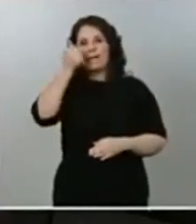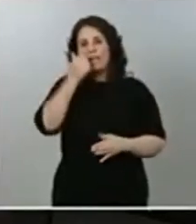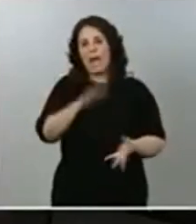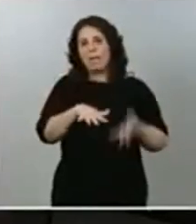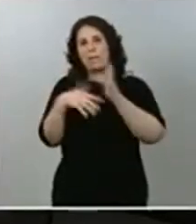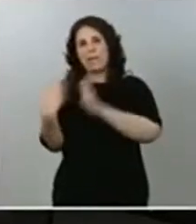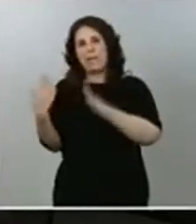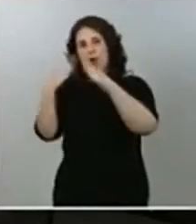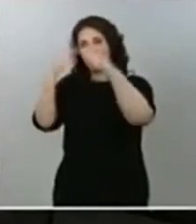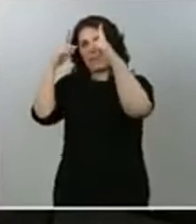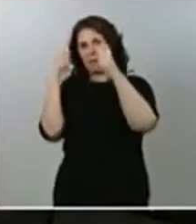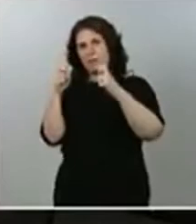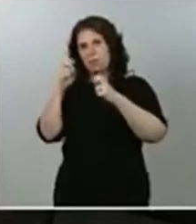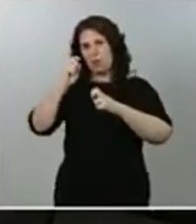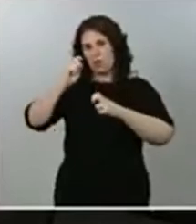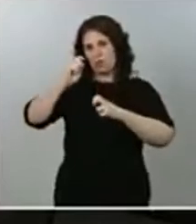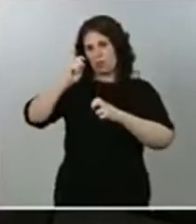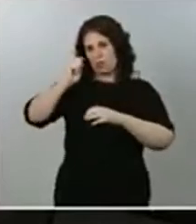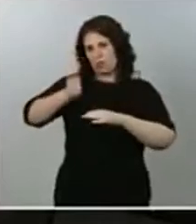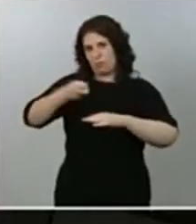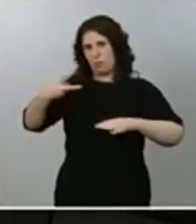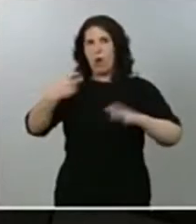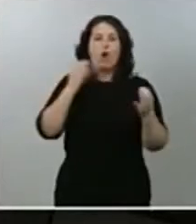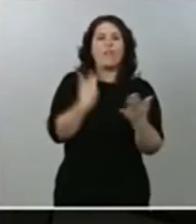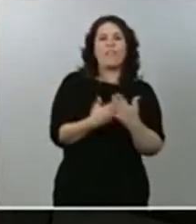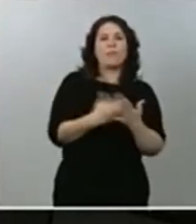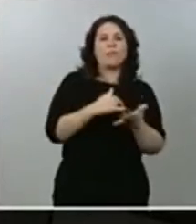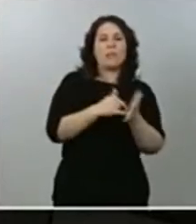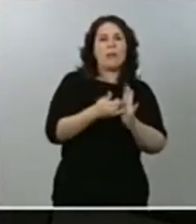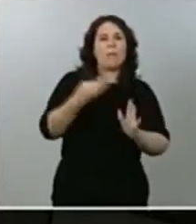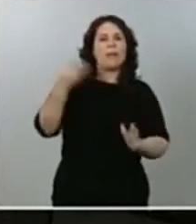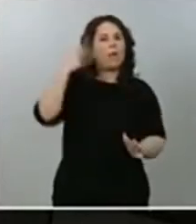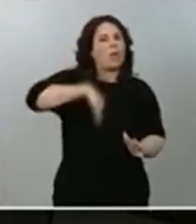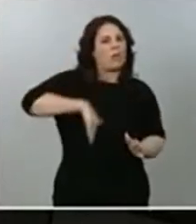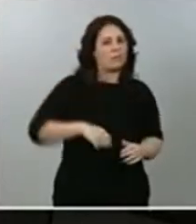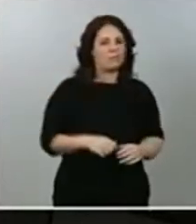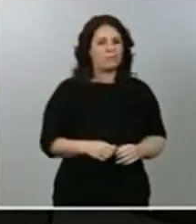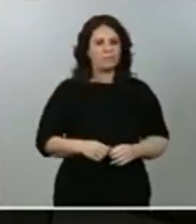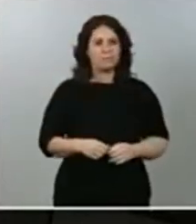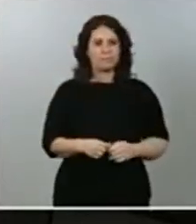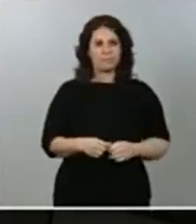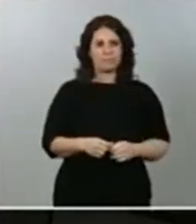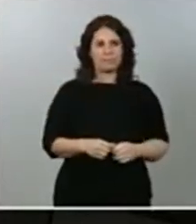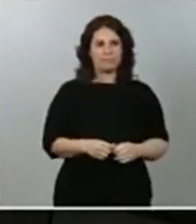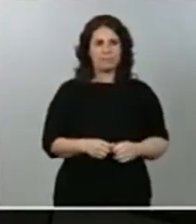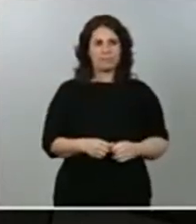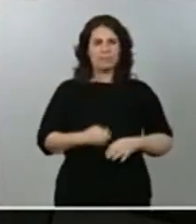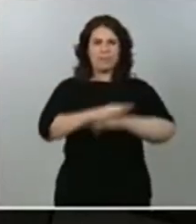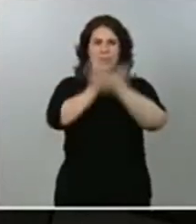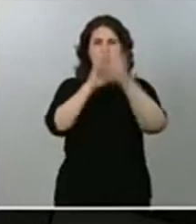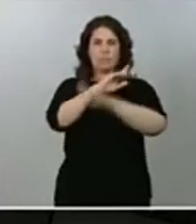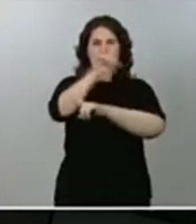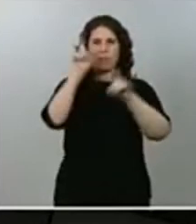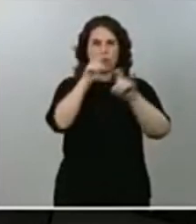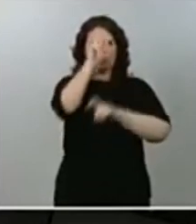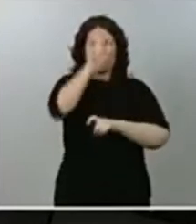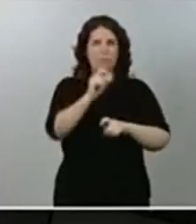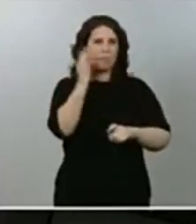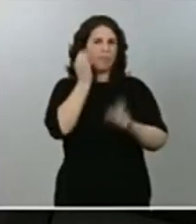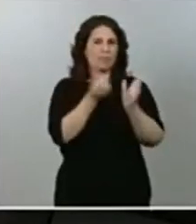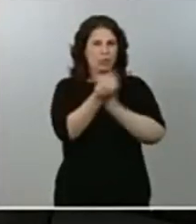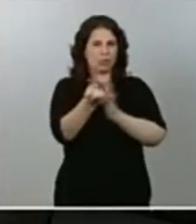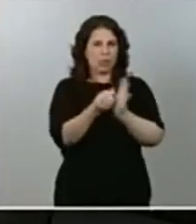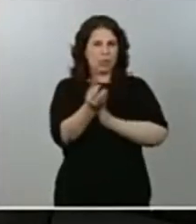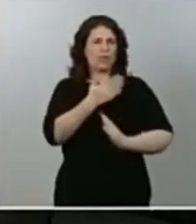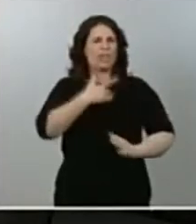esto demuestra que no había plan B. Y una última pregunta para la portavoz, por favor. Querría saber si cree el